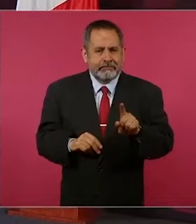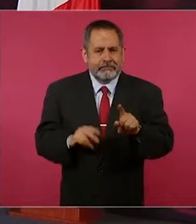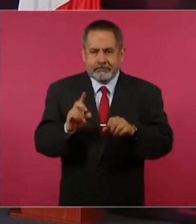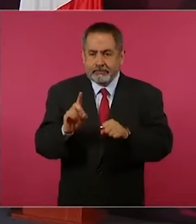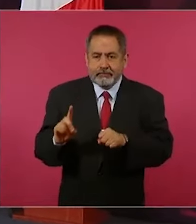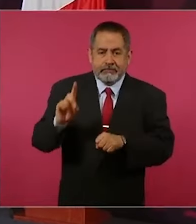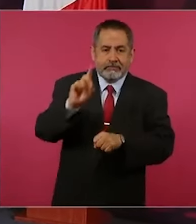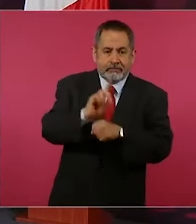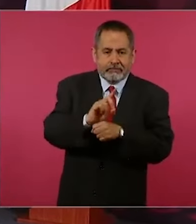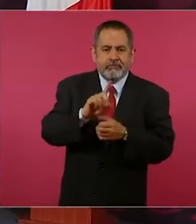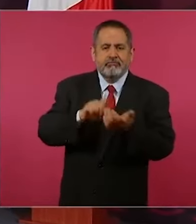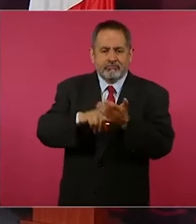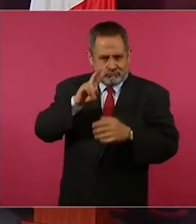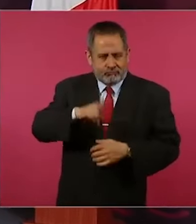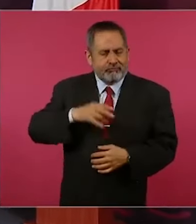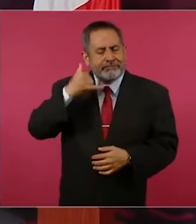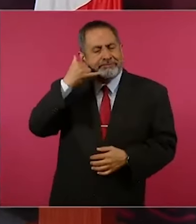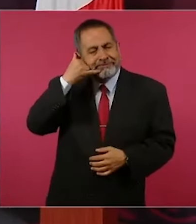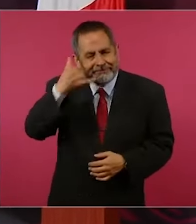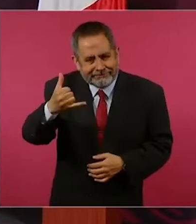Día del Triunfo le hablé por teléfono,